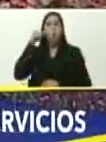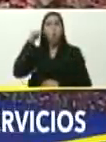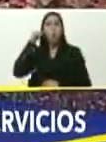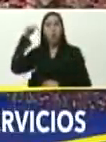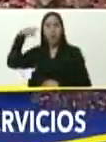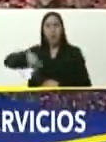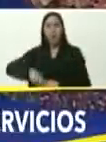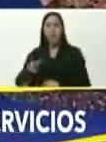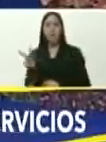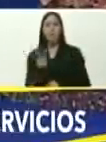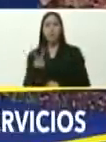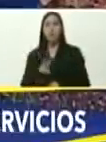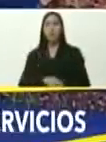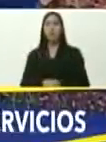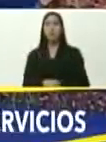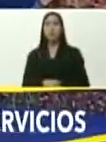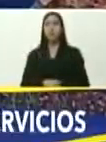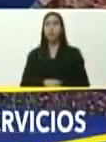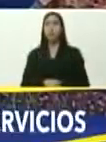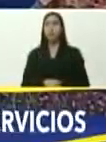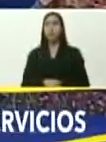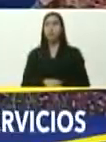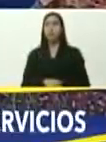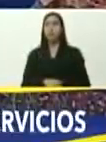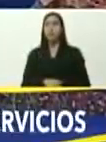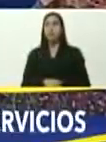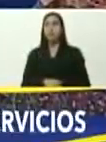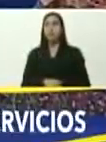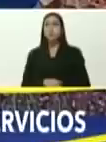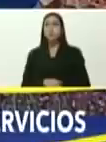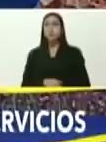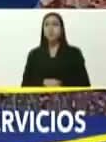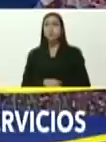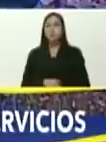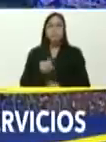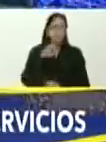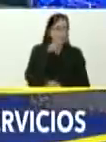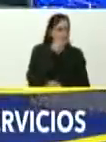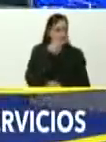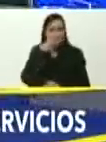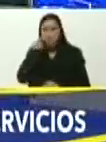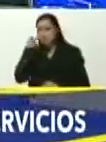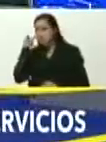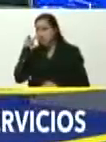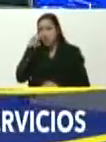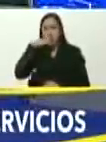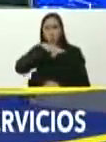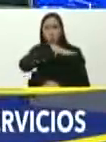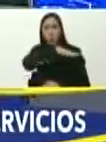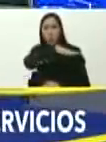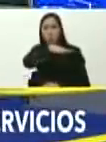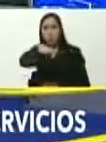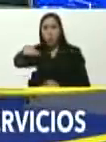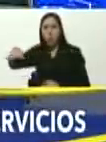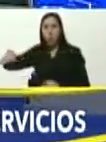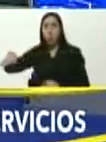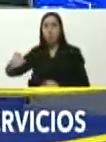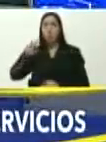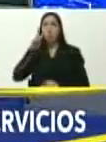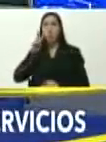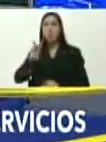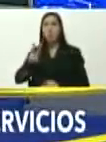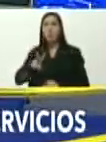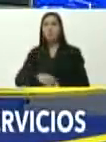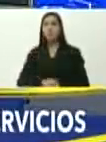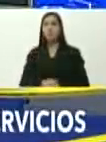Venezuela. Así estamos, mira, viendo el horizonte, viendo el horizonte de